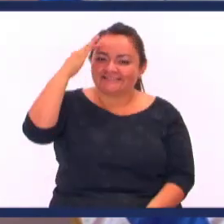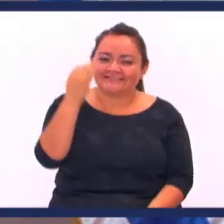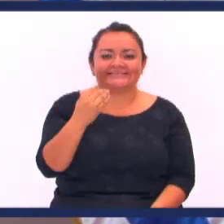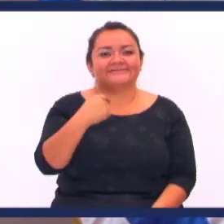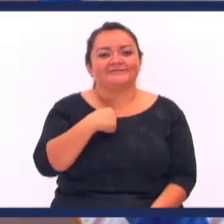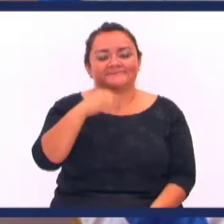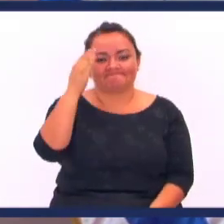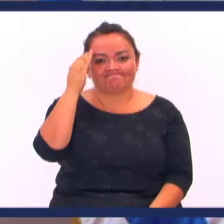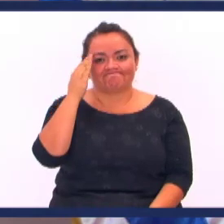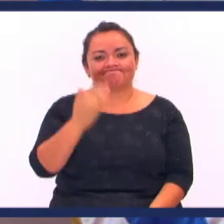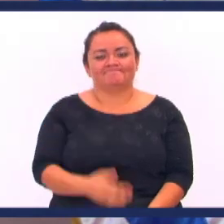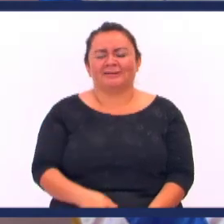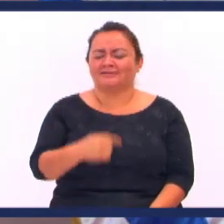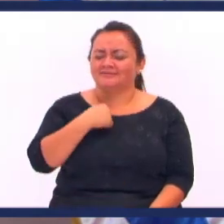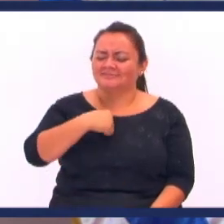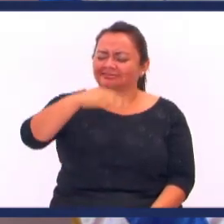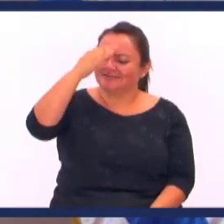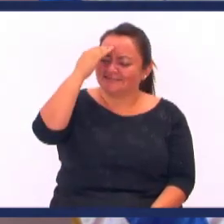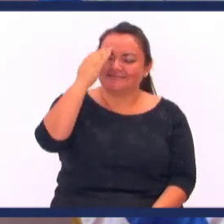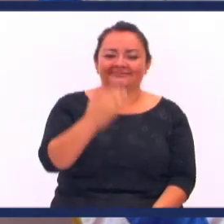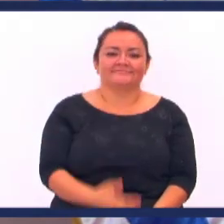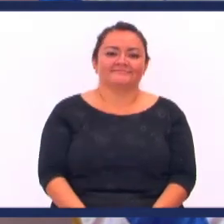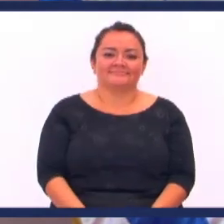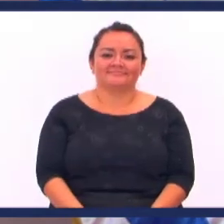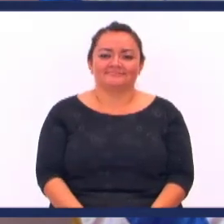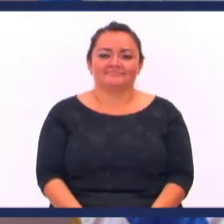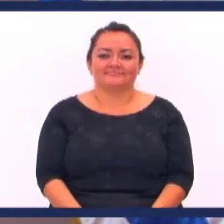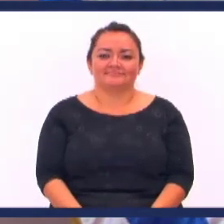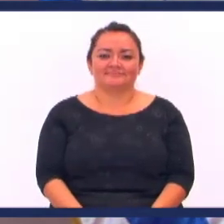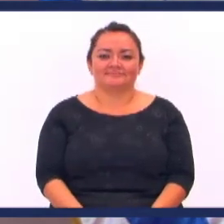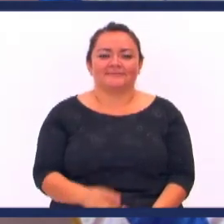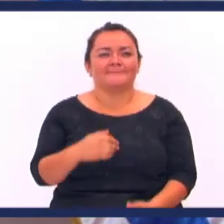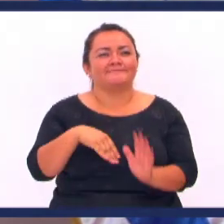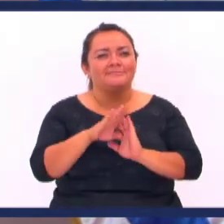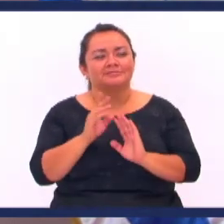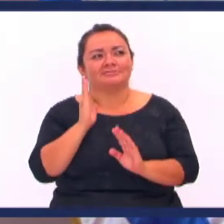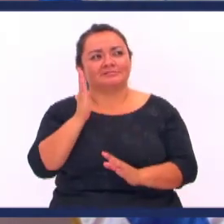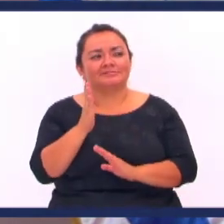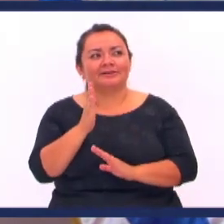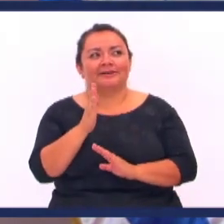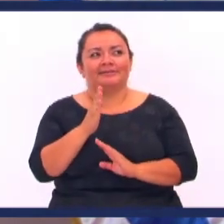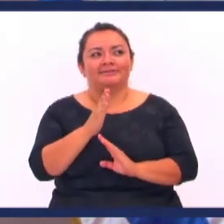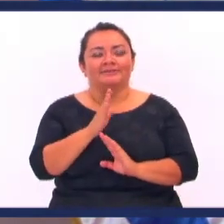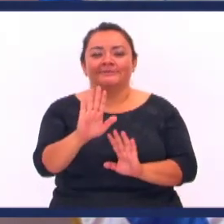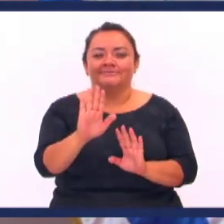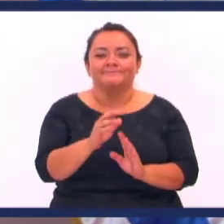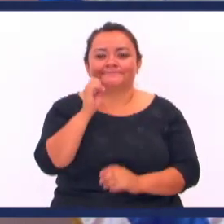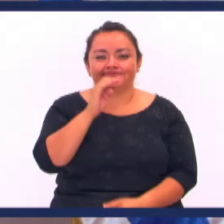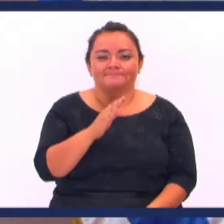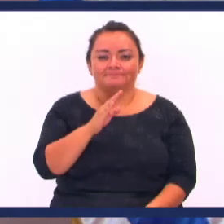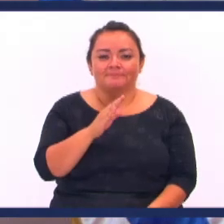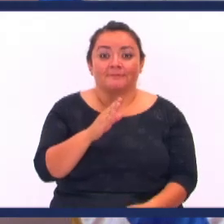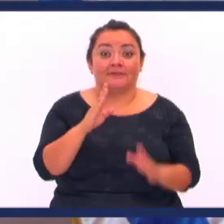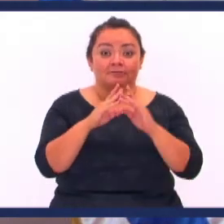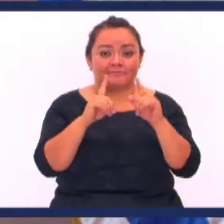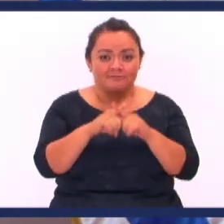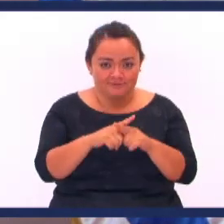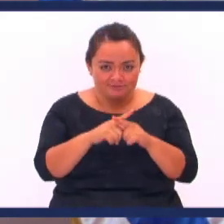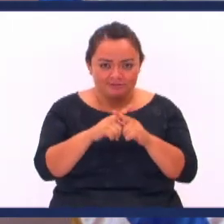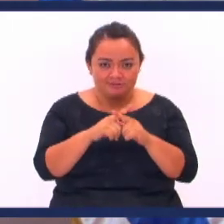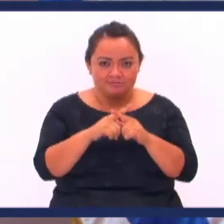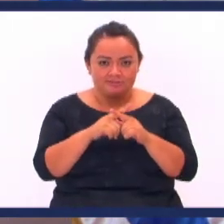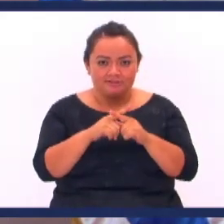Créame que lo sé Créame que lo sé Y todavía fui un poco más allá Haciendo abusivo Y le dije Y como iglesia